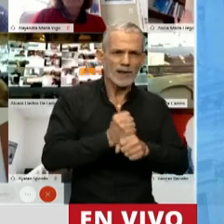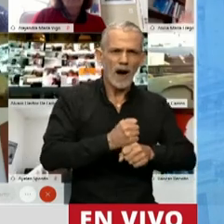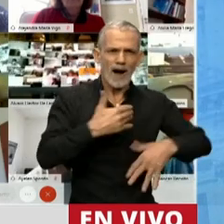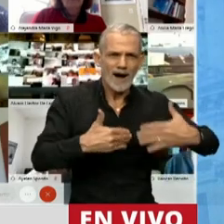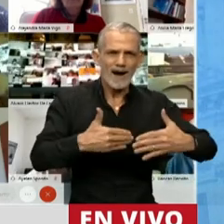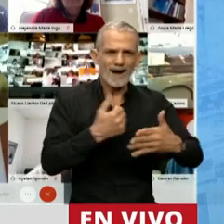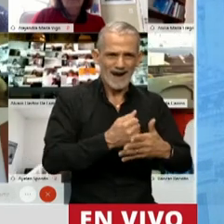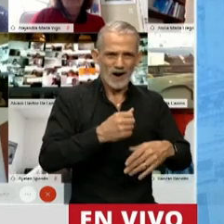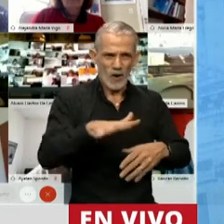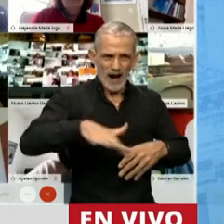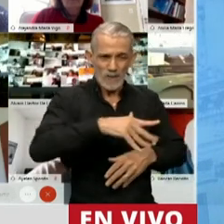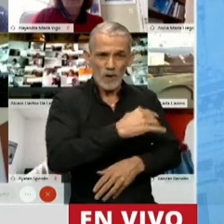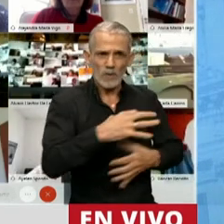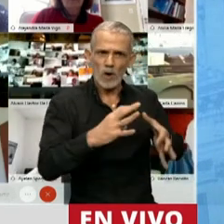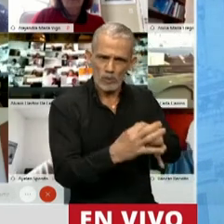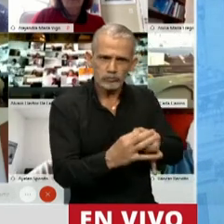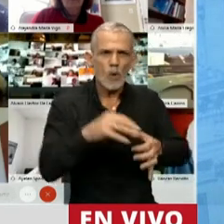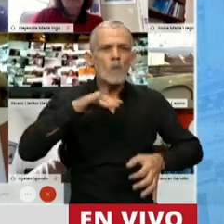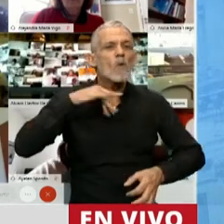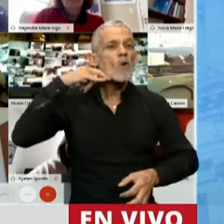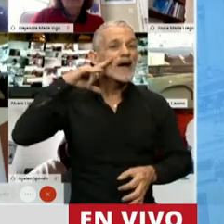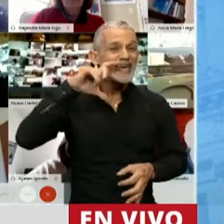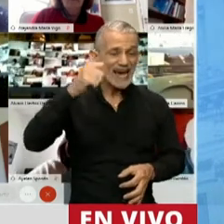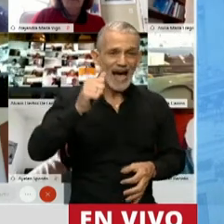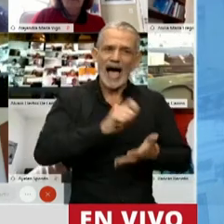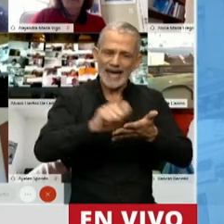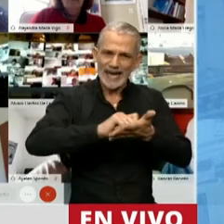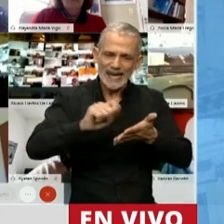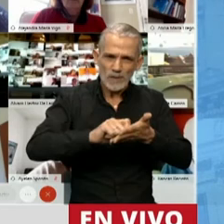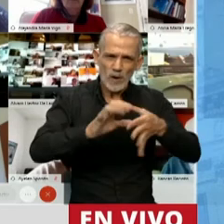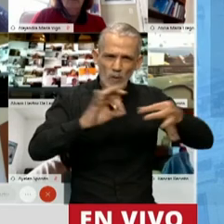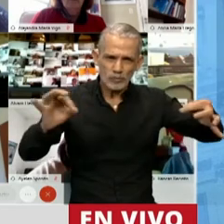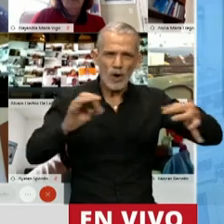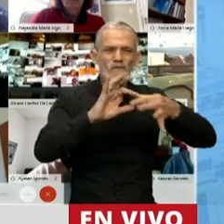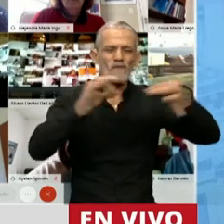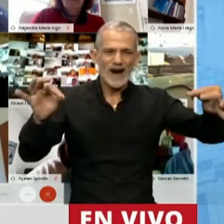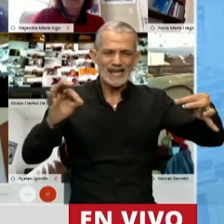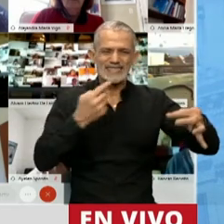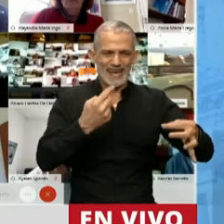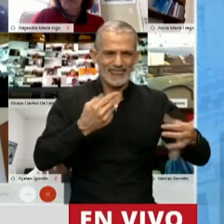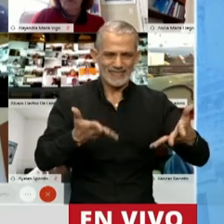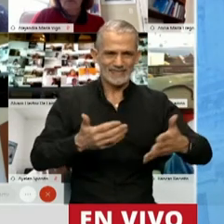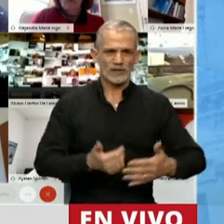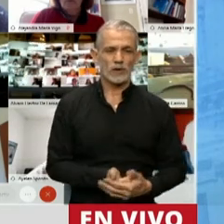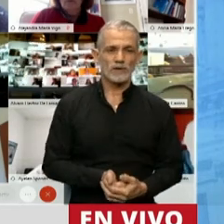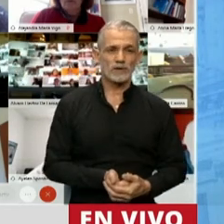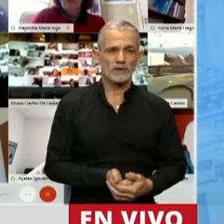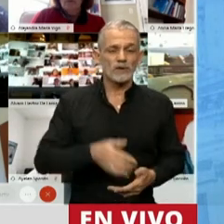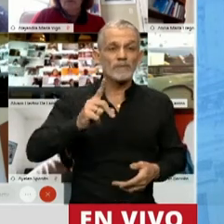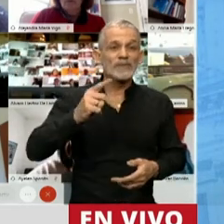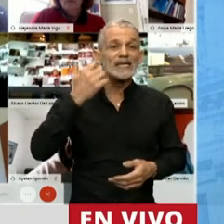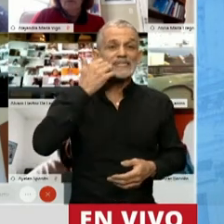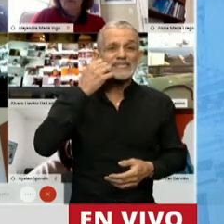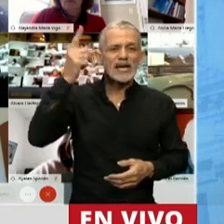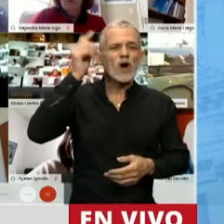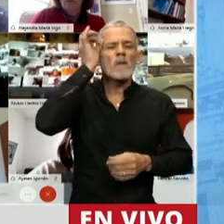con el pueblo. Mujica escribió esta oración que dice Señor,